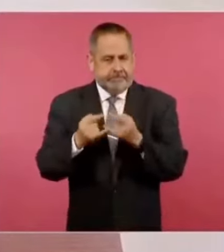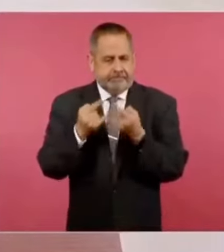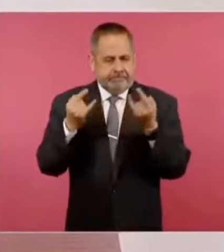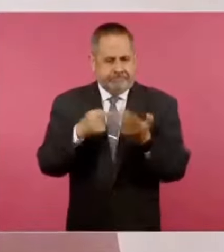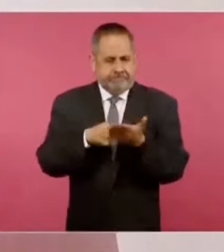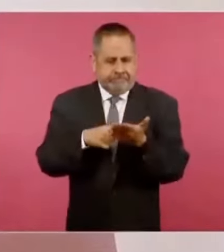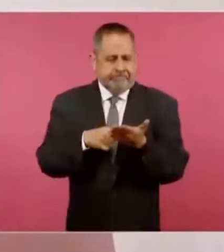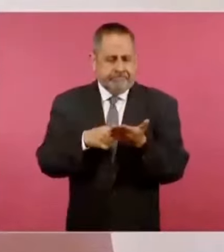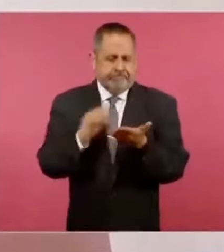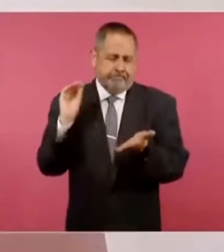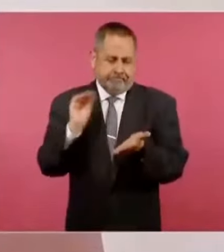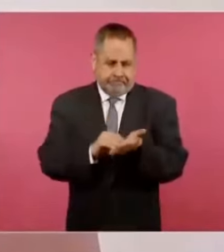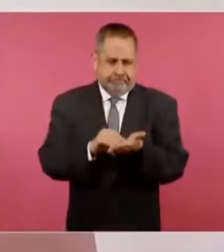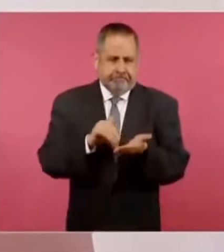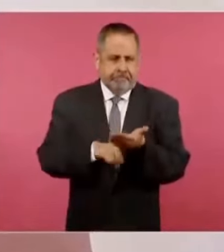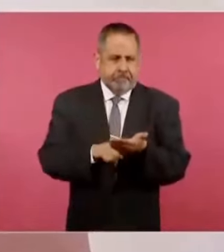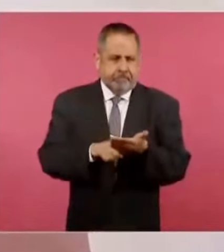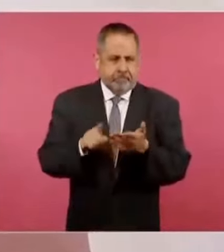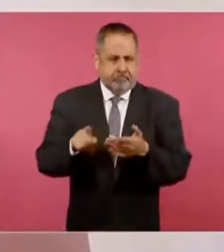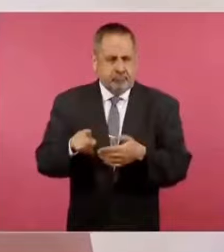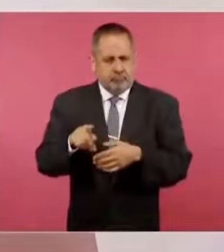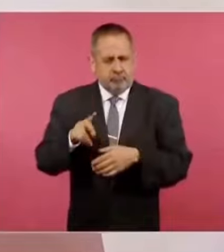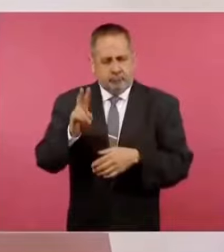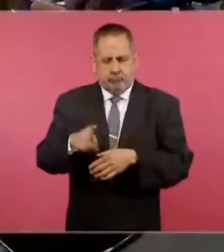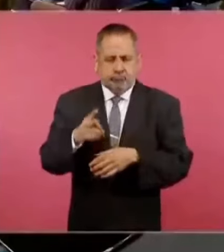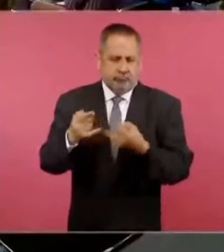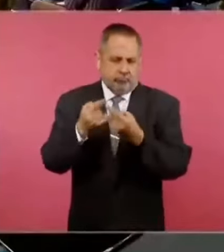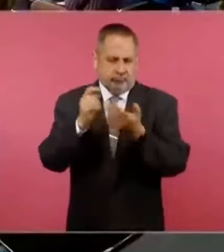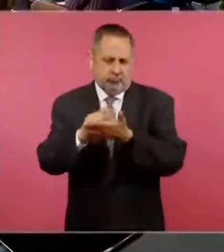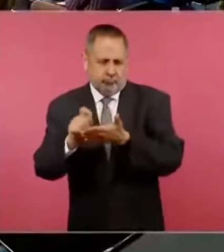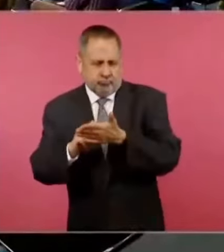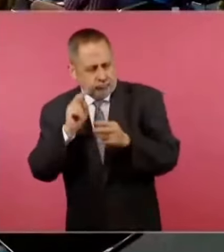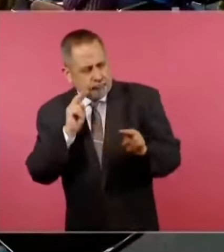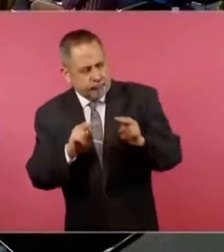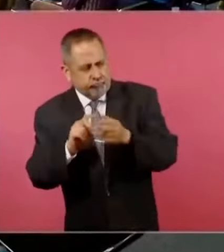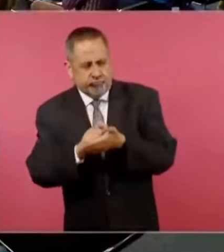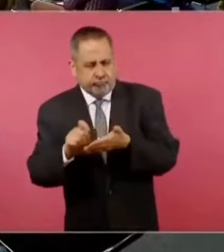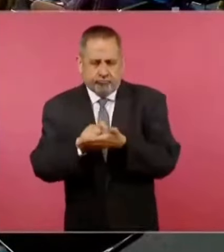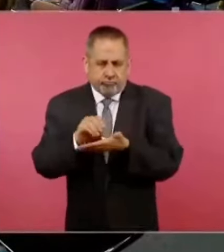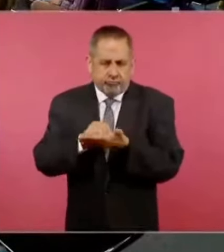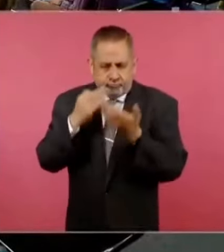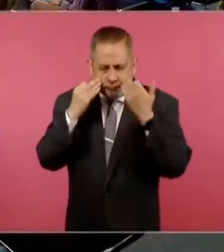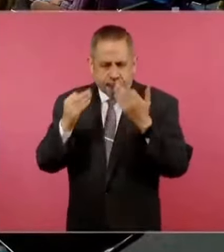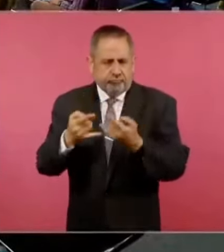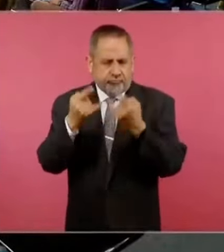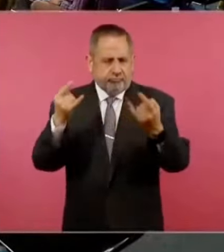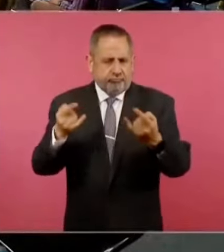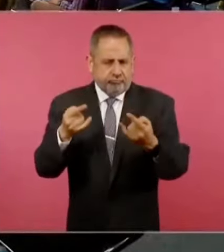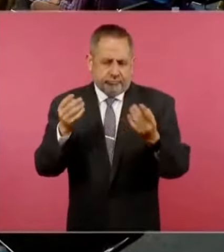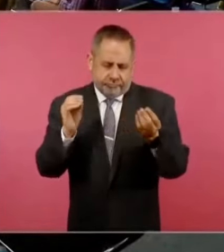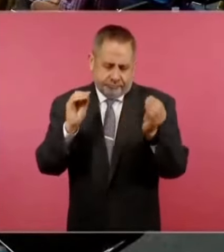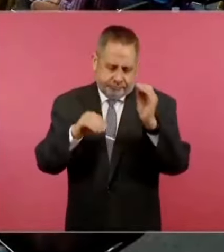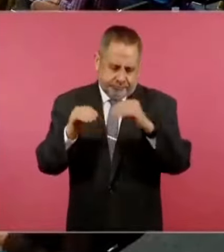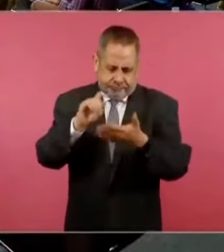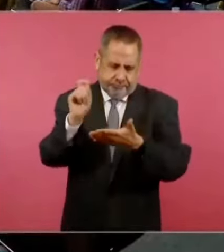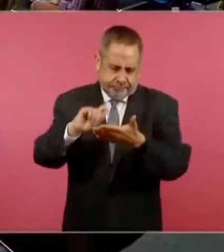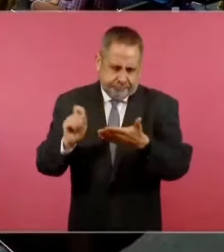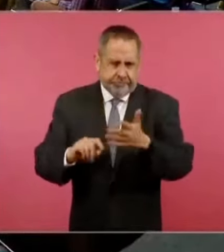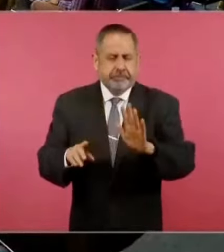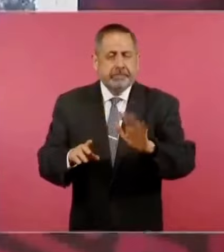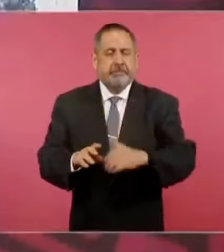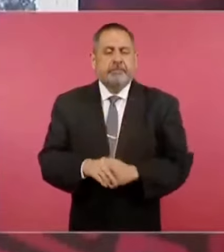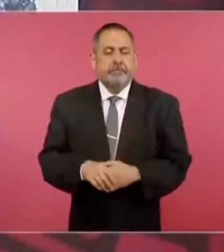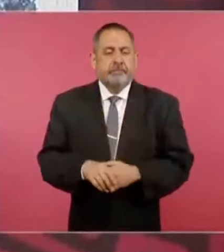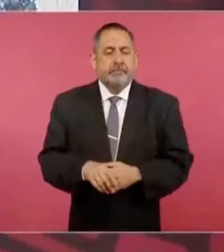realista o una historia novelada de